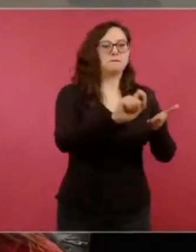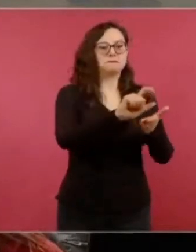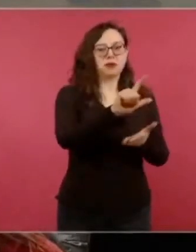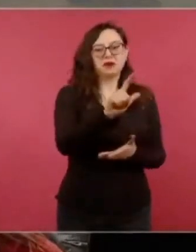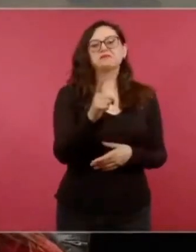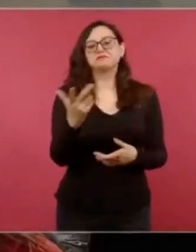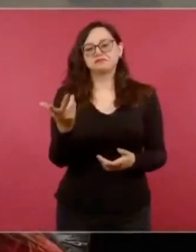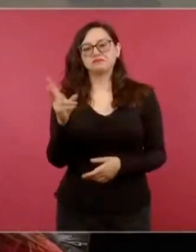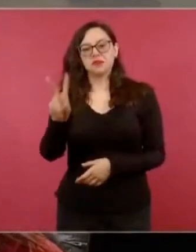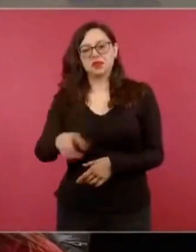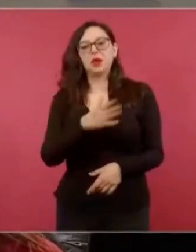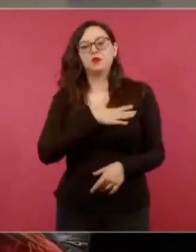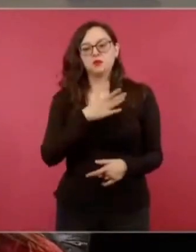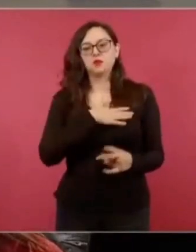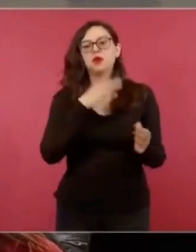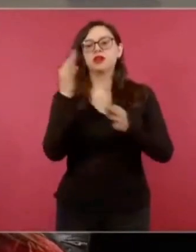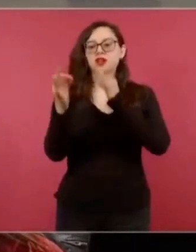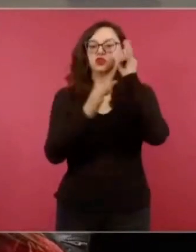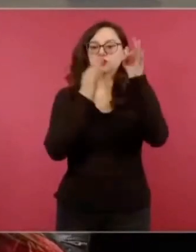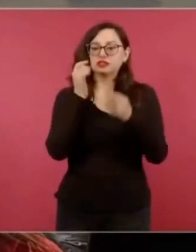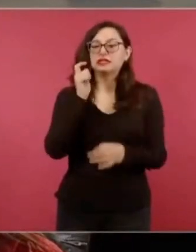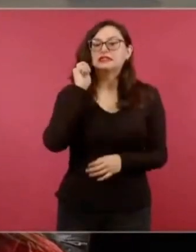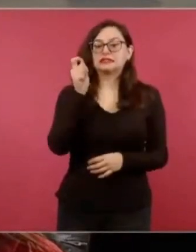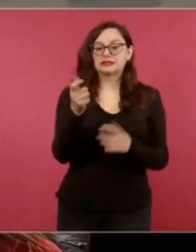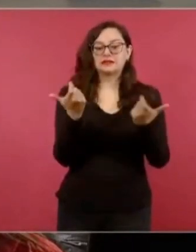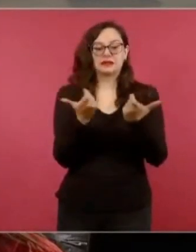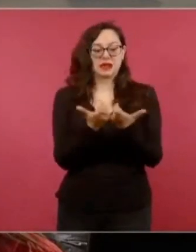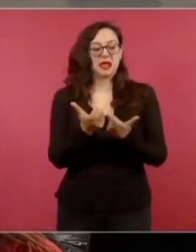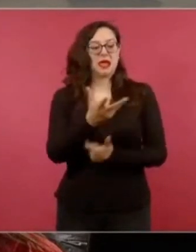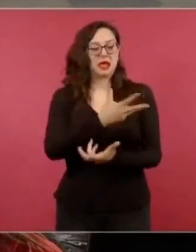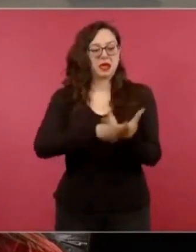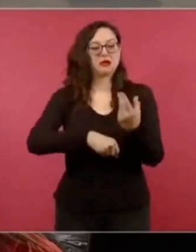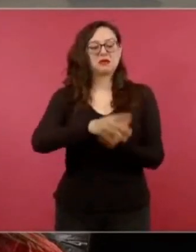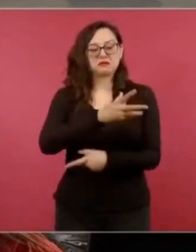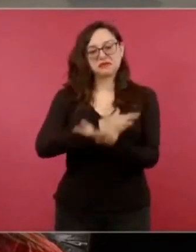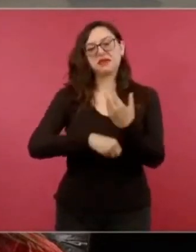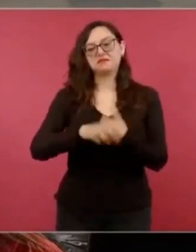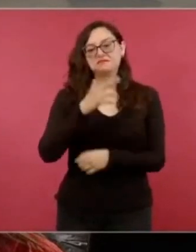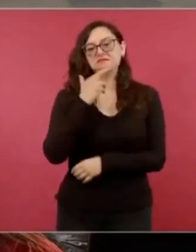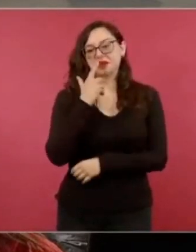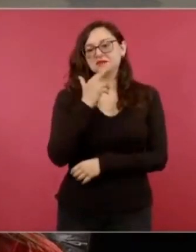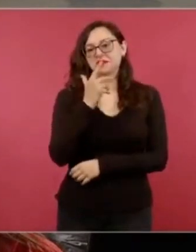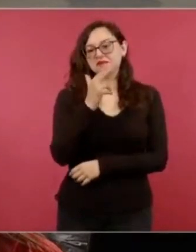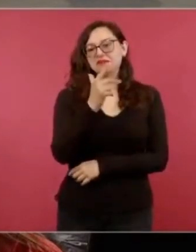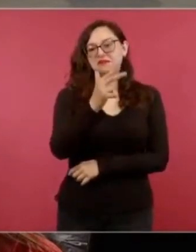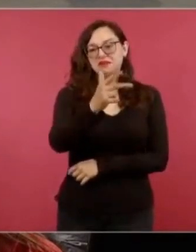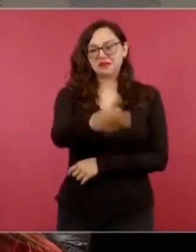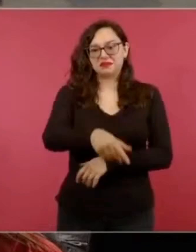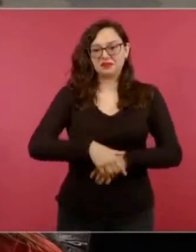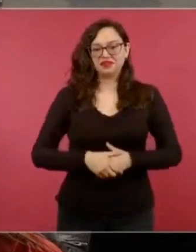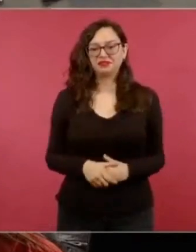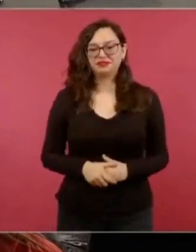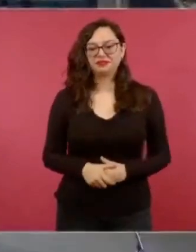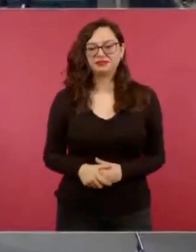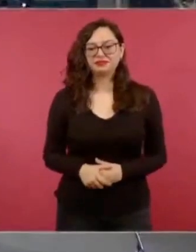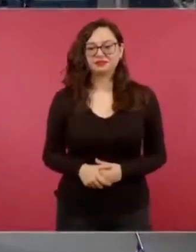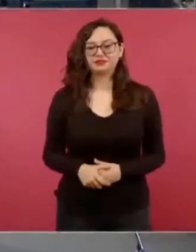económica, sino de los buenos, del buen momento que está viviendo la economía mexicana. Gracias. Gracias. Gracias.